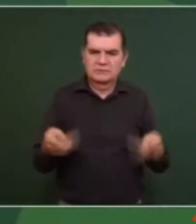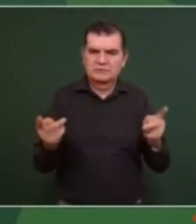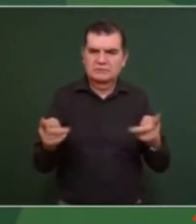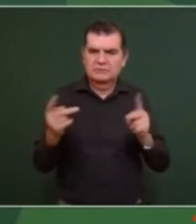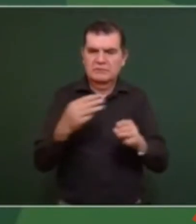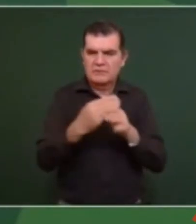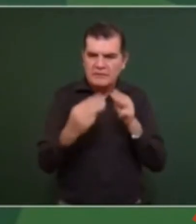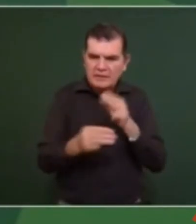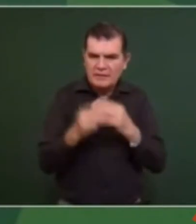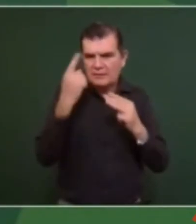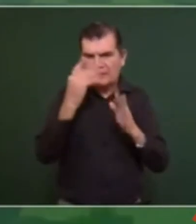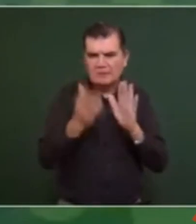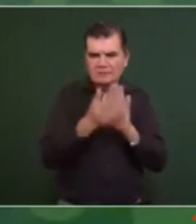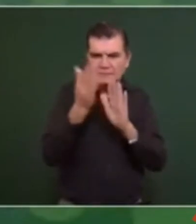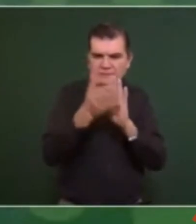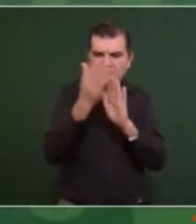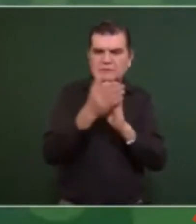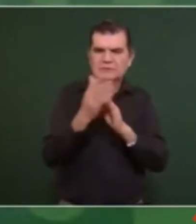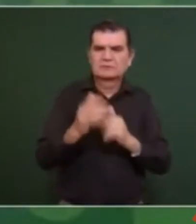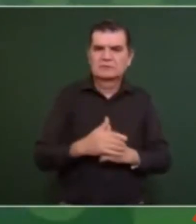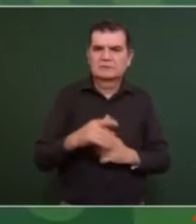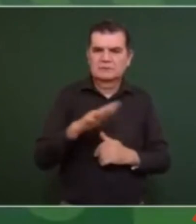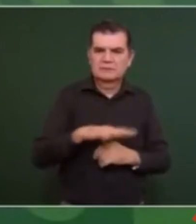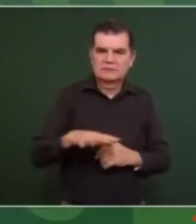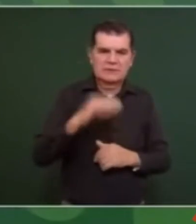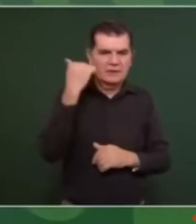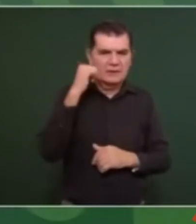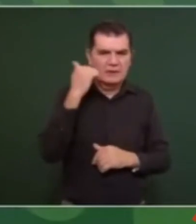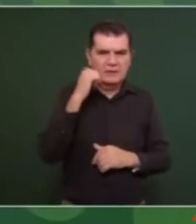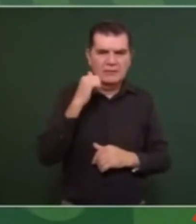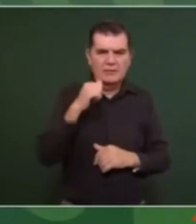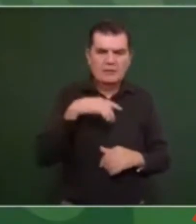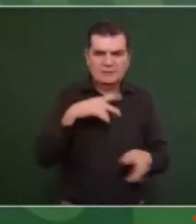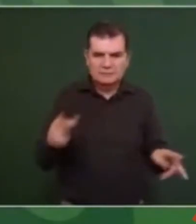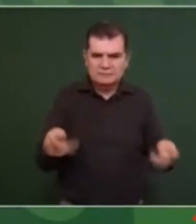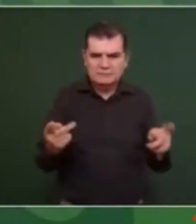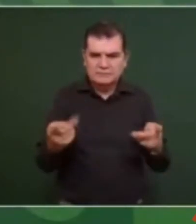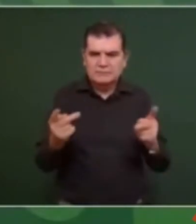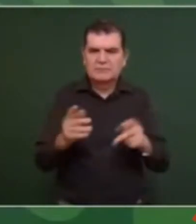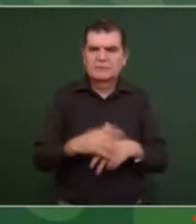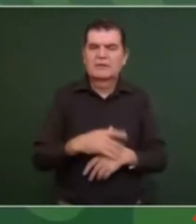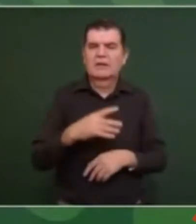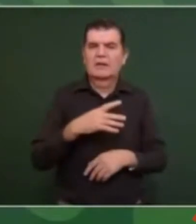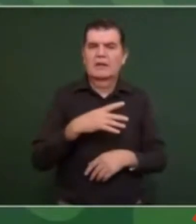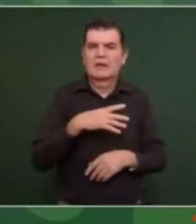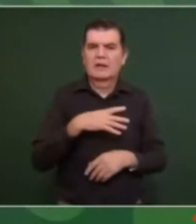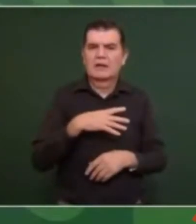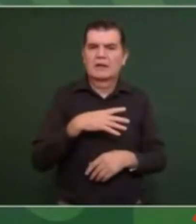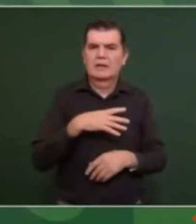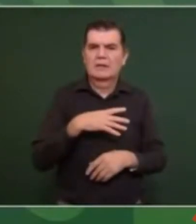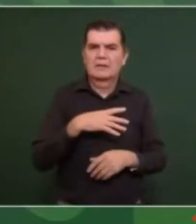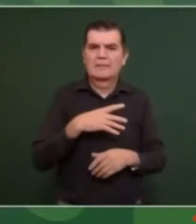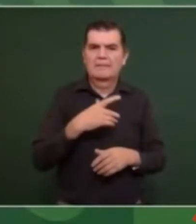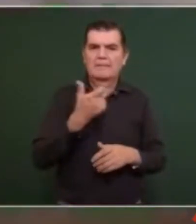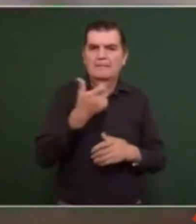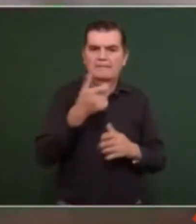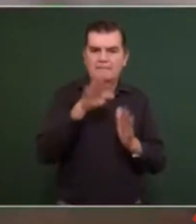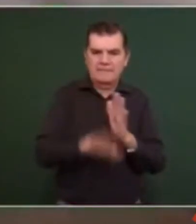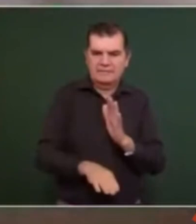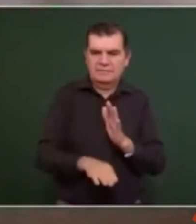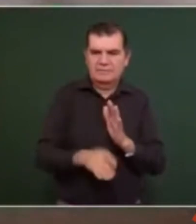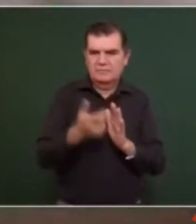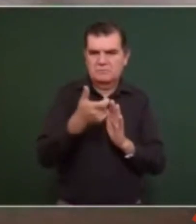de materiales de construcción en Acapulco se va a vender a precios más